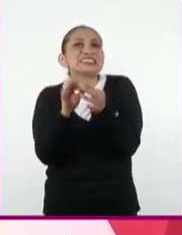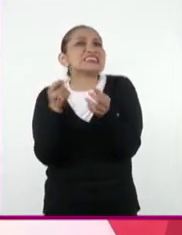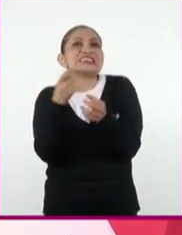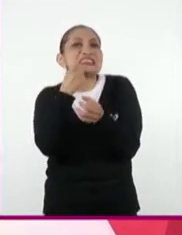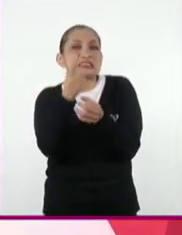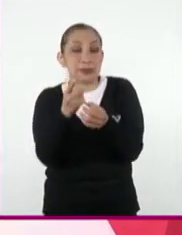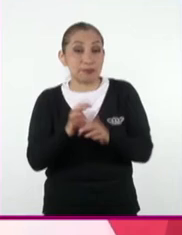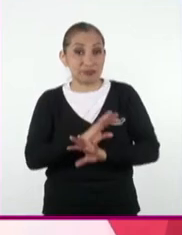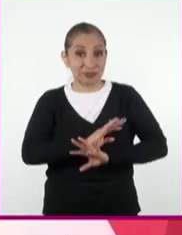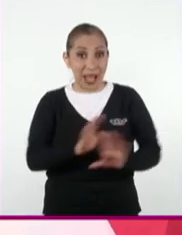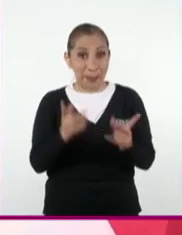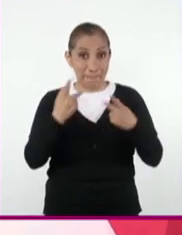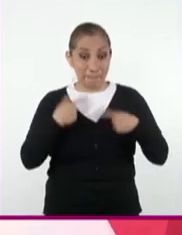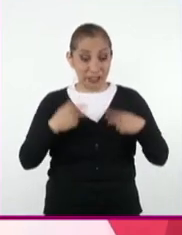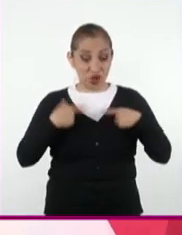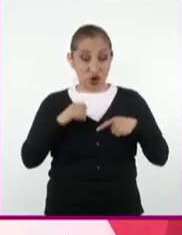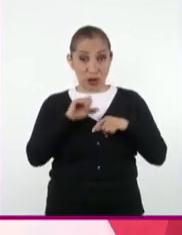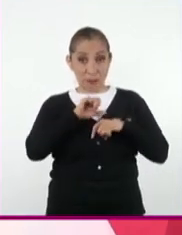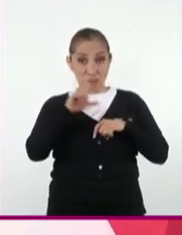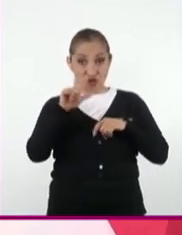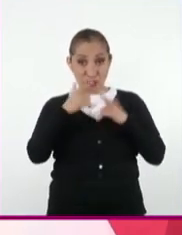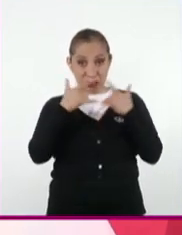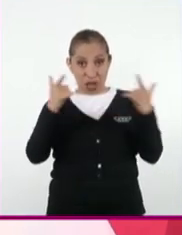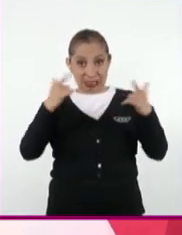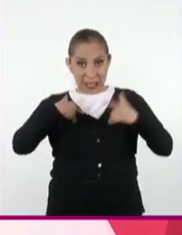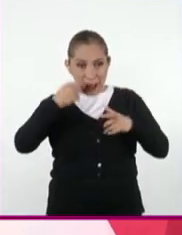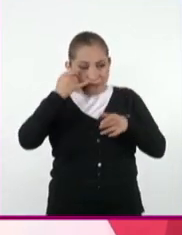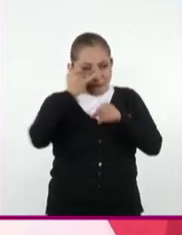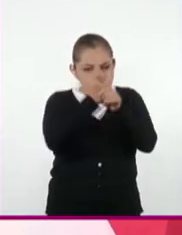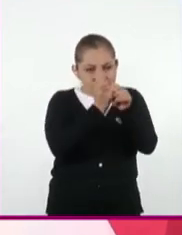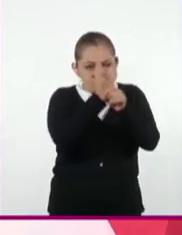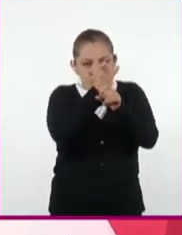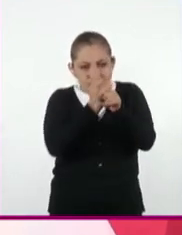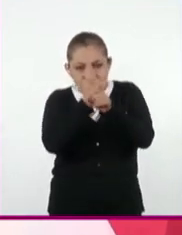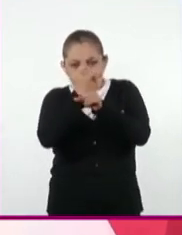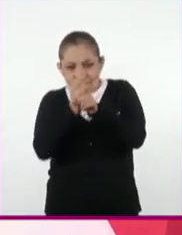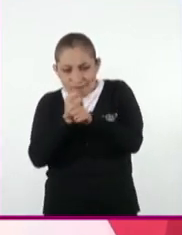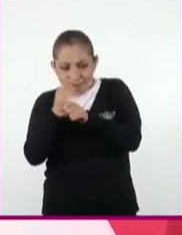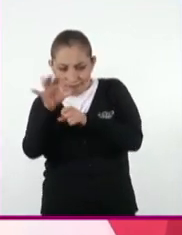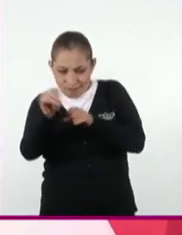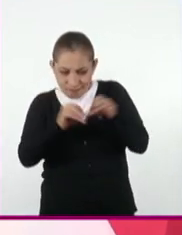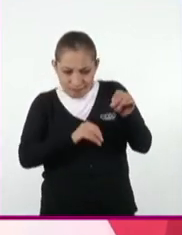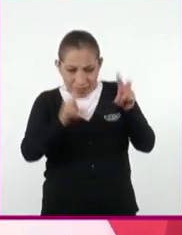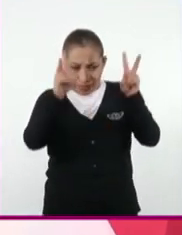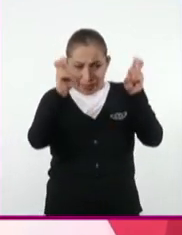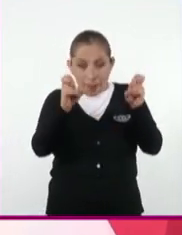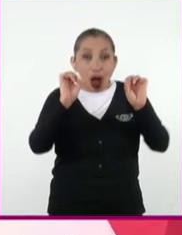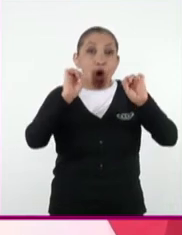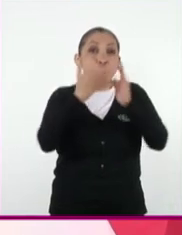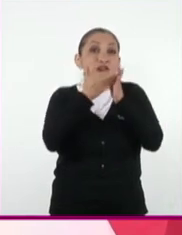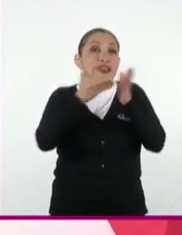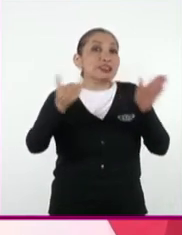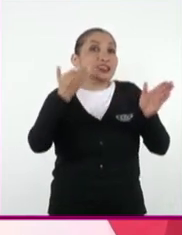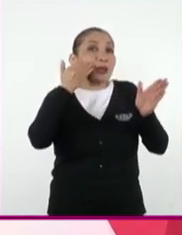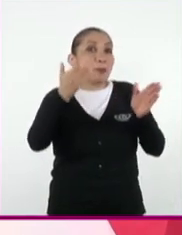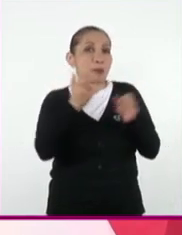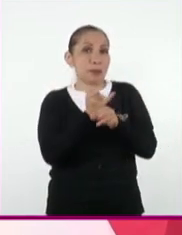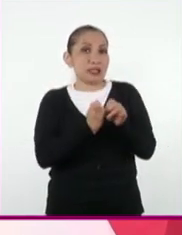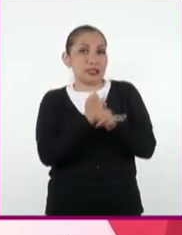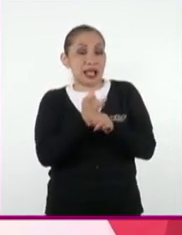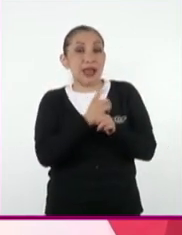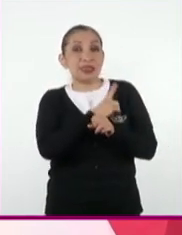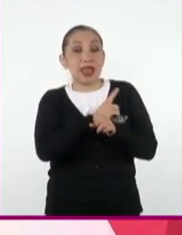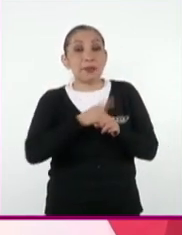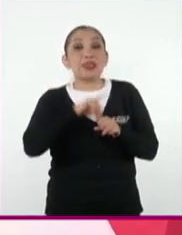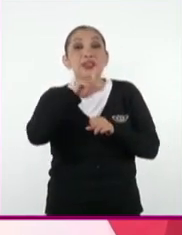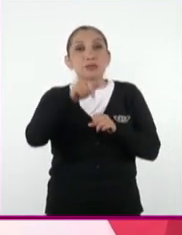Una vez que el historiador, convertido en detective, define el tema o periodo a investigar, necesita seguir una